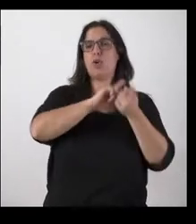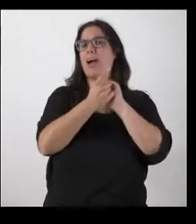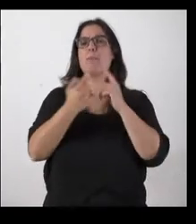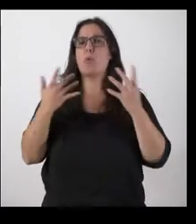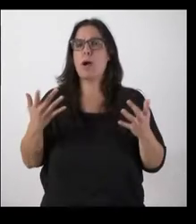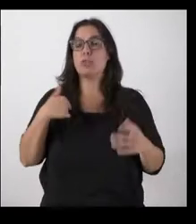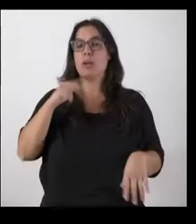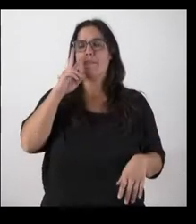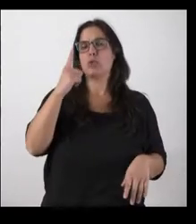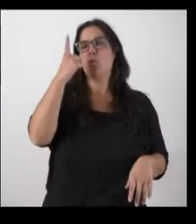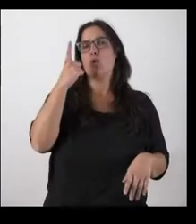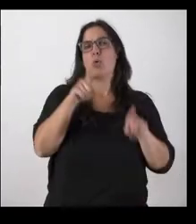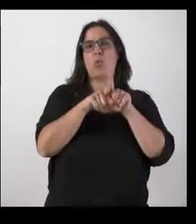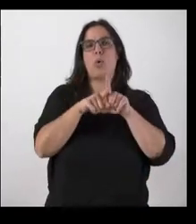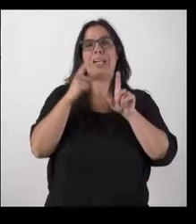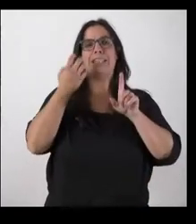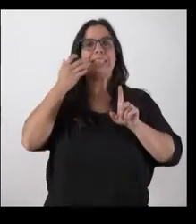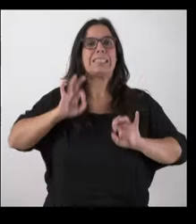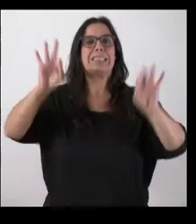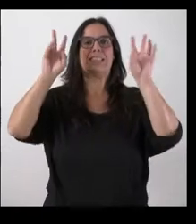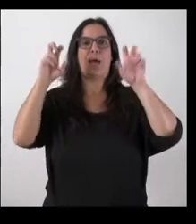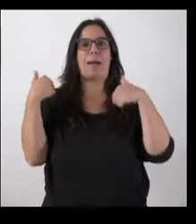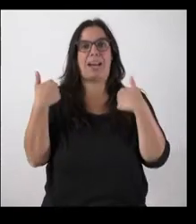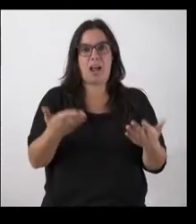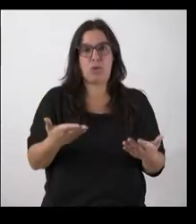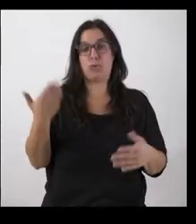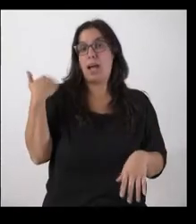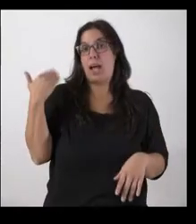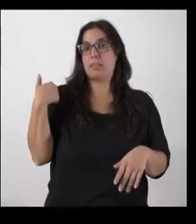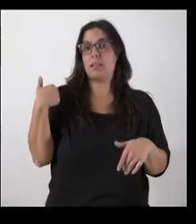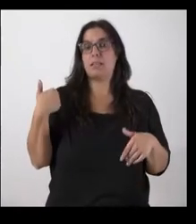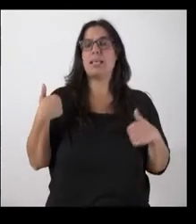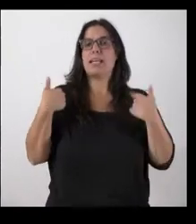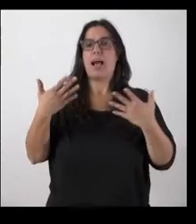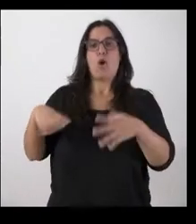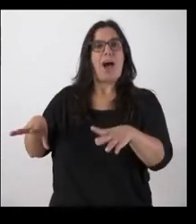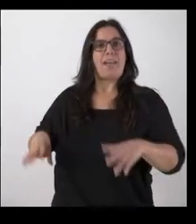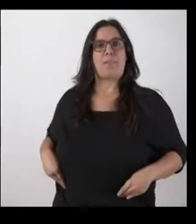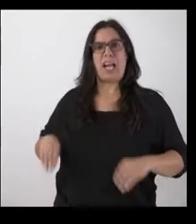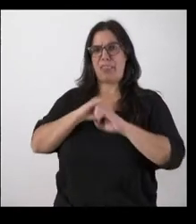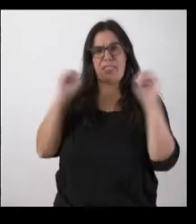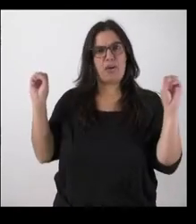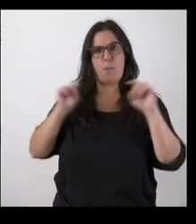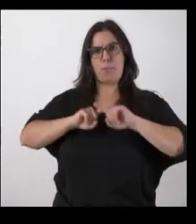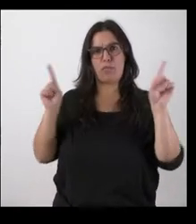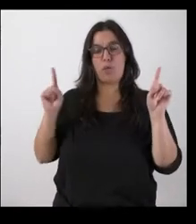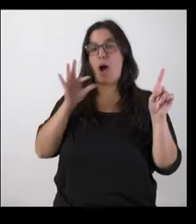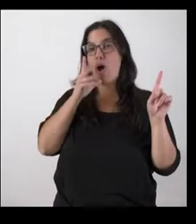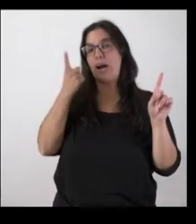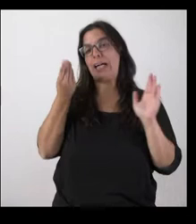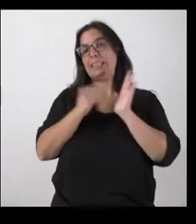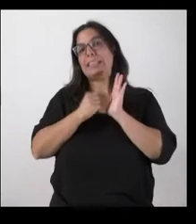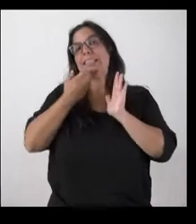salvedad en cuanto a los regalos. Antes no se podía aceptar ningún tipo de regalo y ahora se incluye una